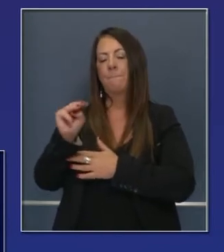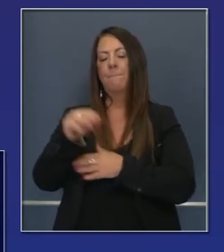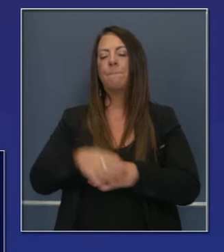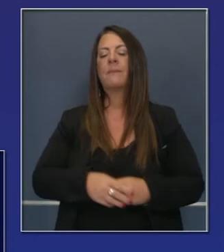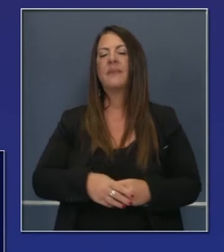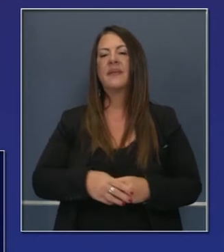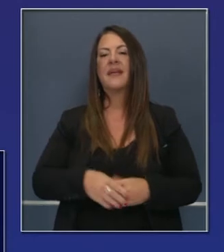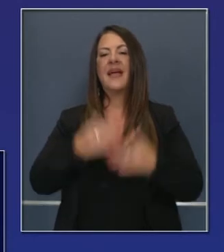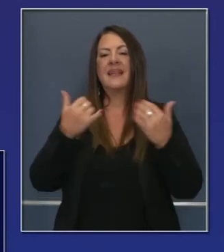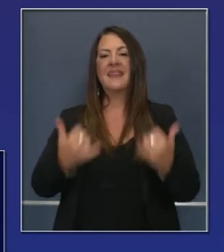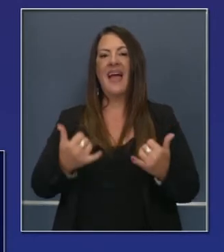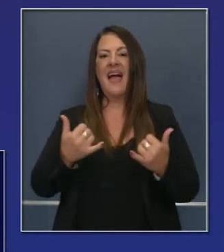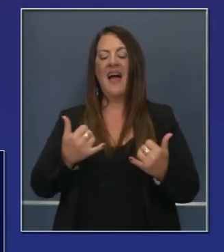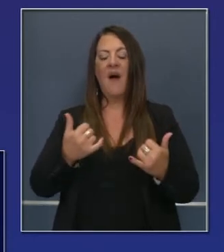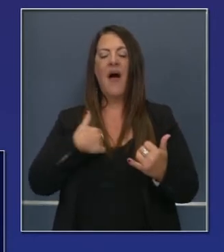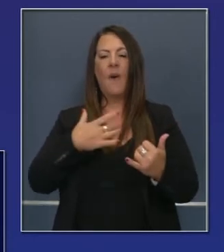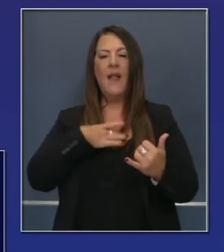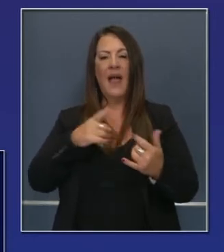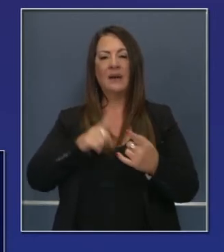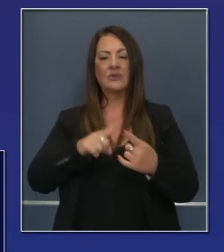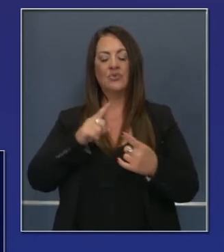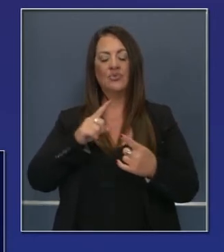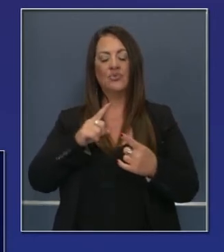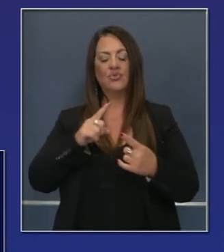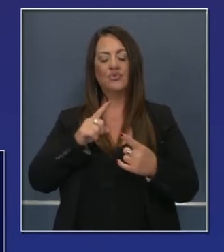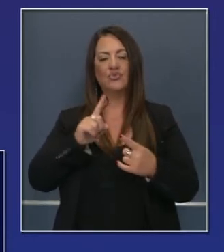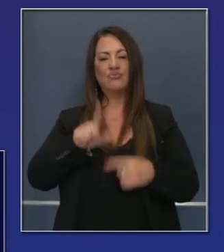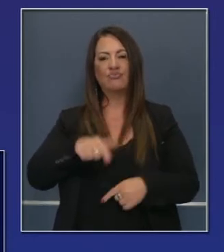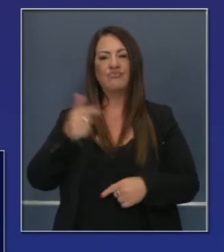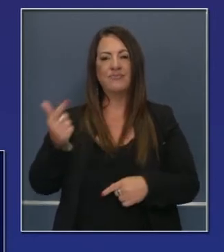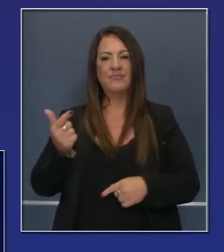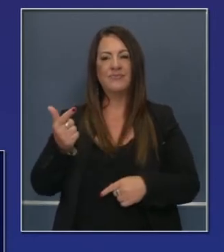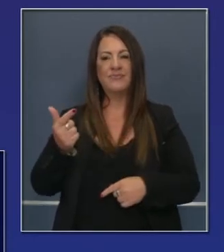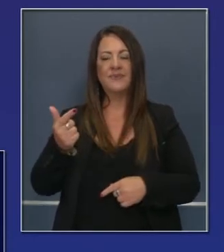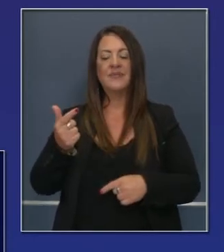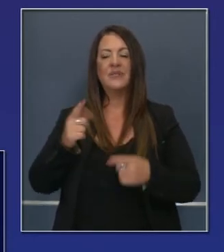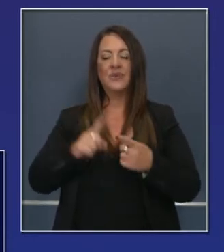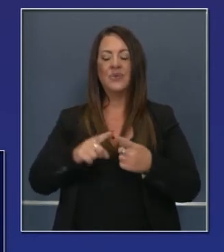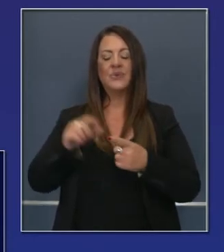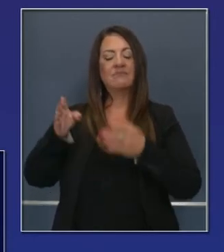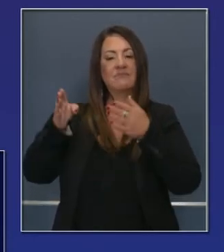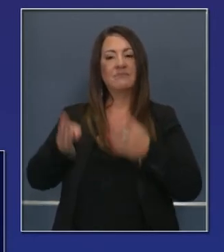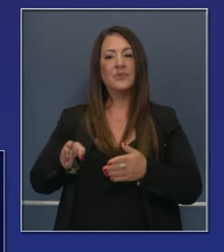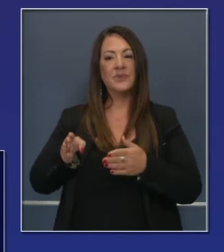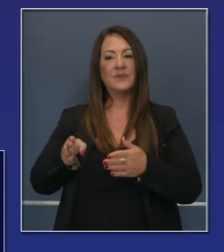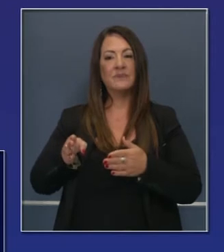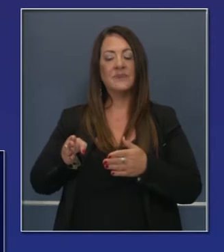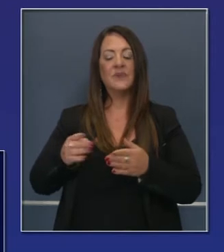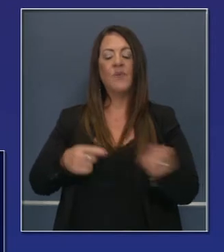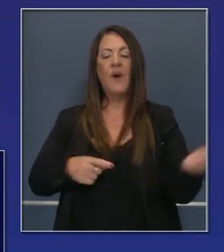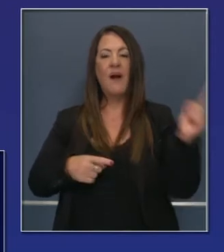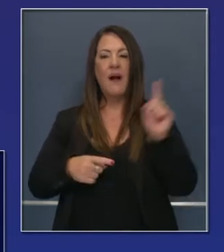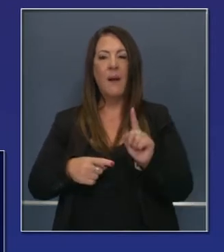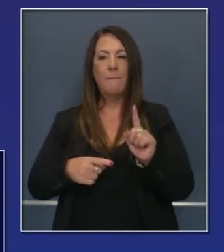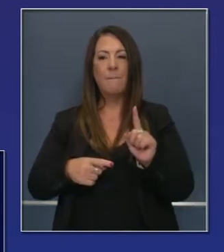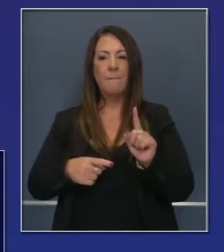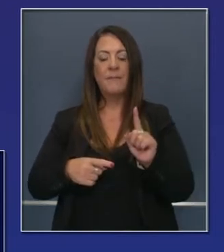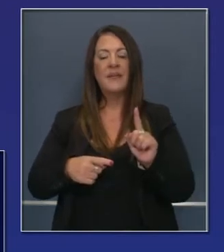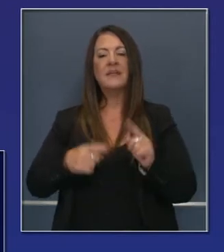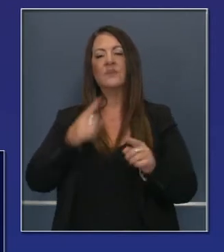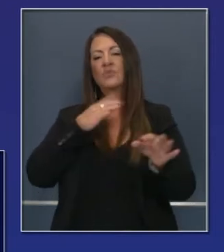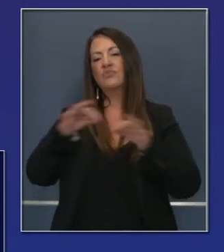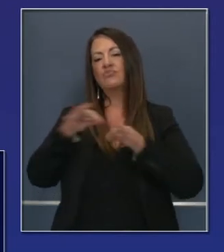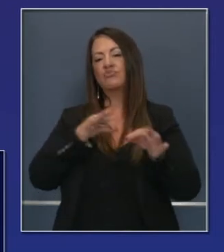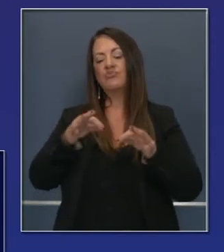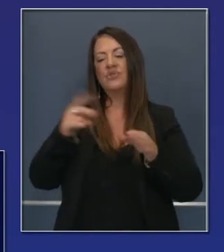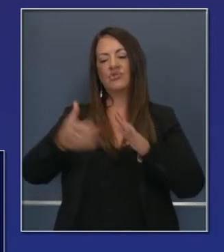entonces, que yo le dé la palabra en esta presentación a Lourdes Castro Ramírez. Ella ha